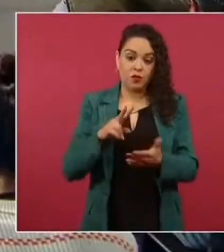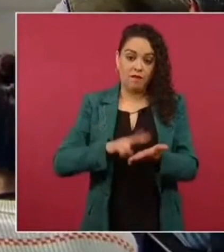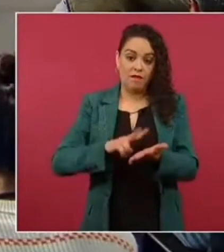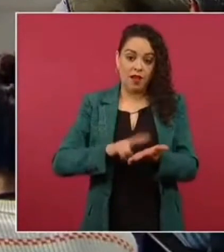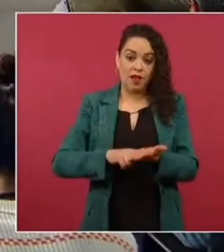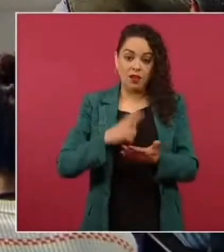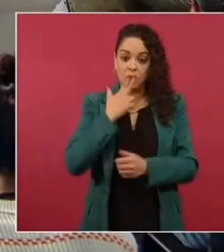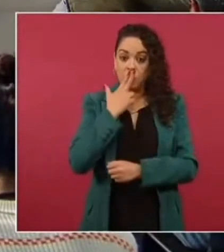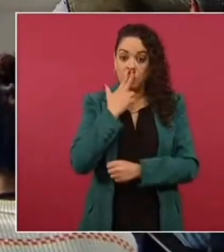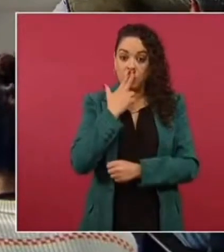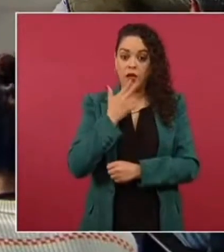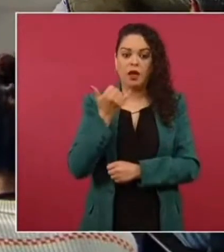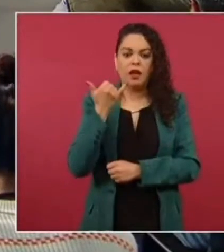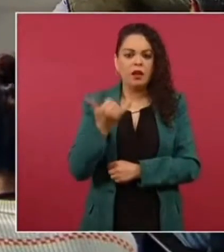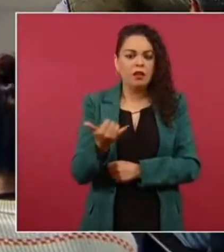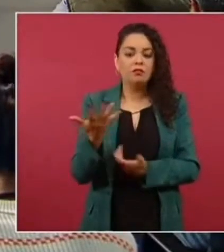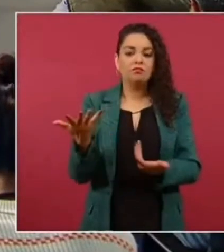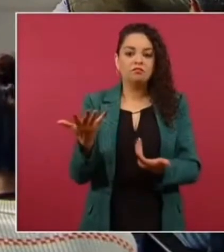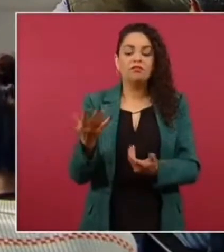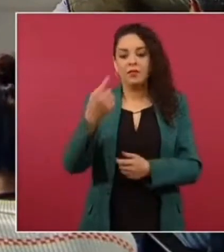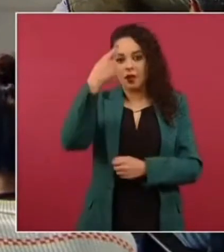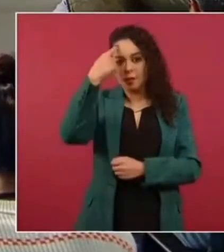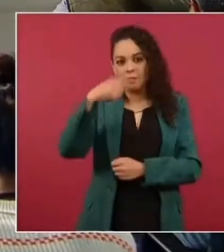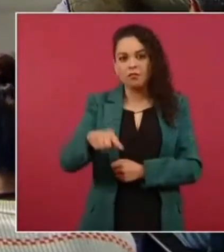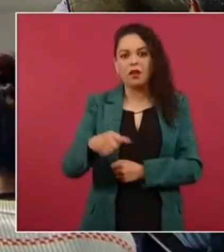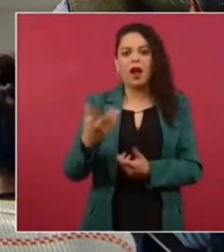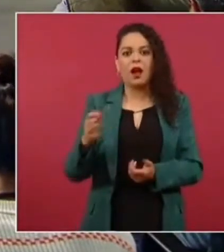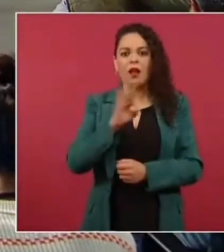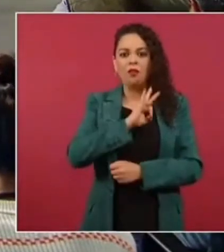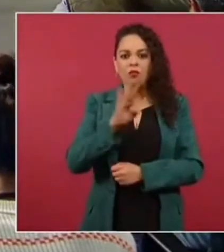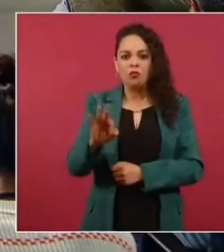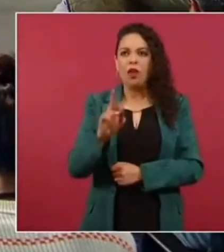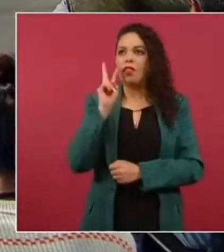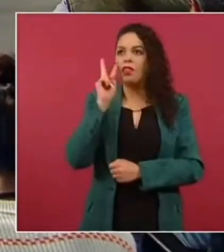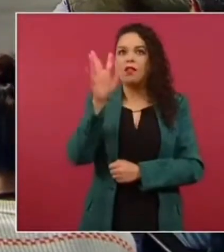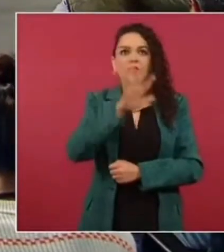para la convivencia con la naturaleza todo eso va a ser el sureste